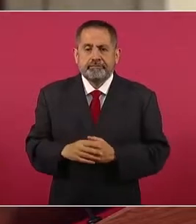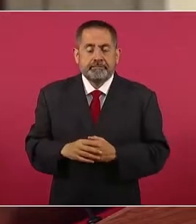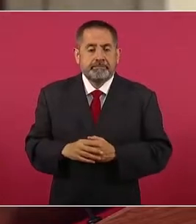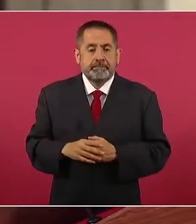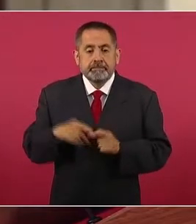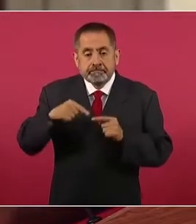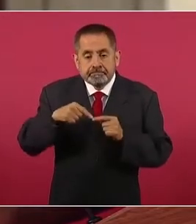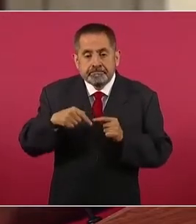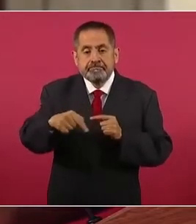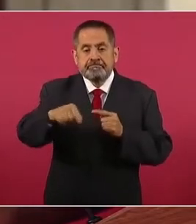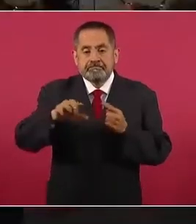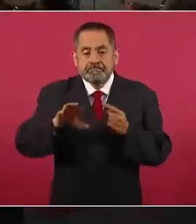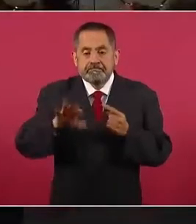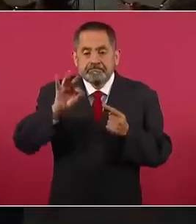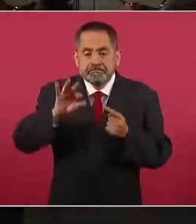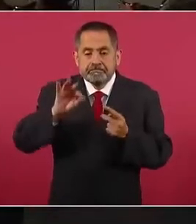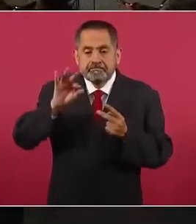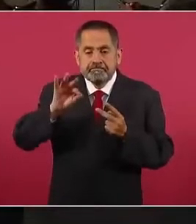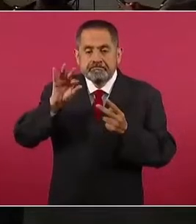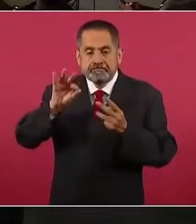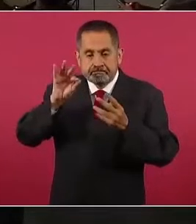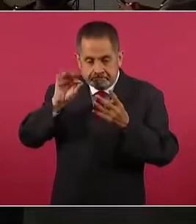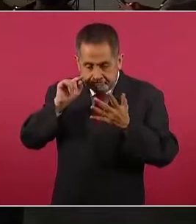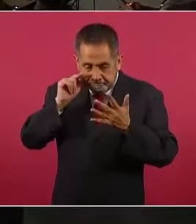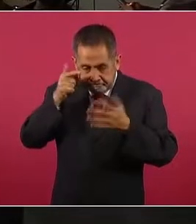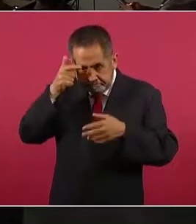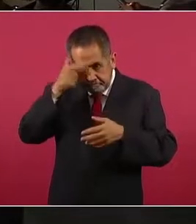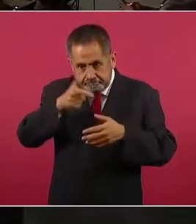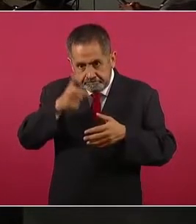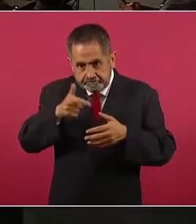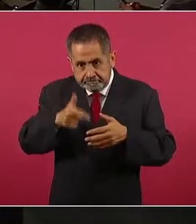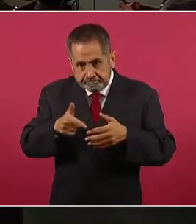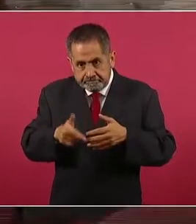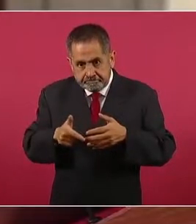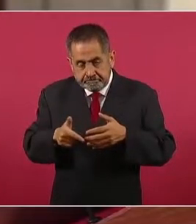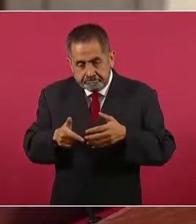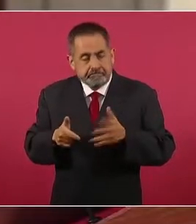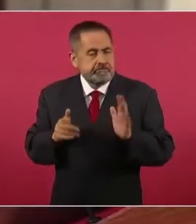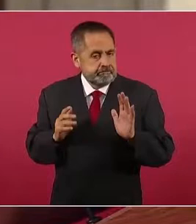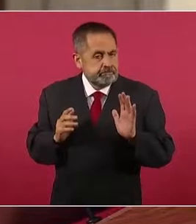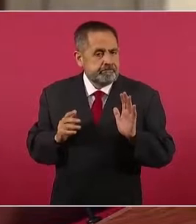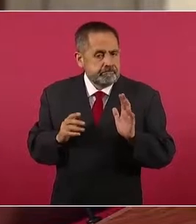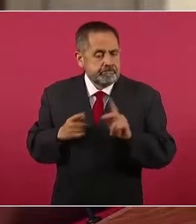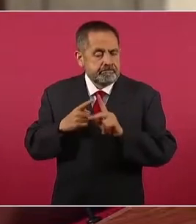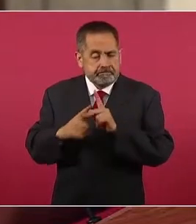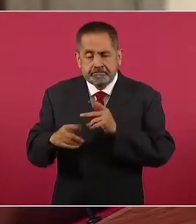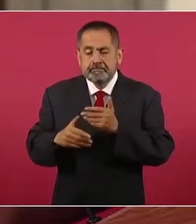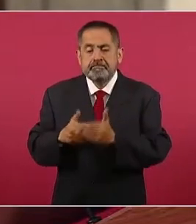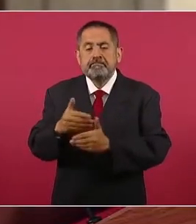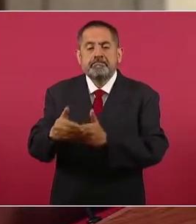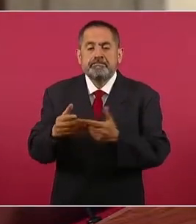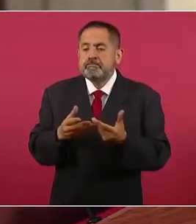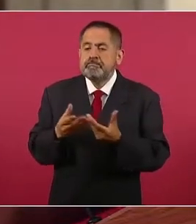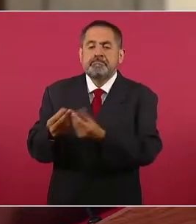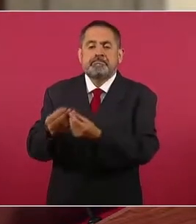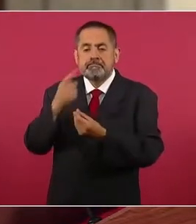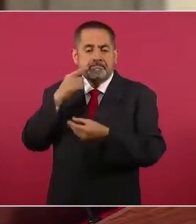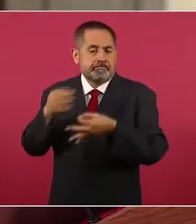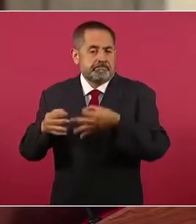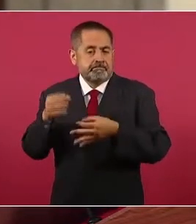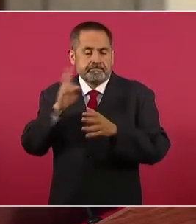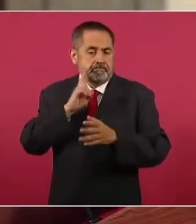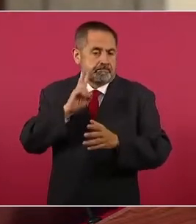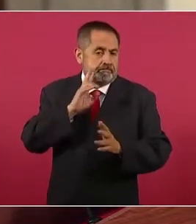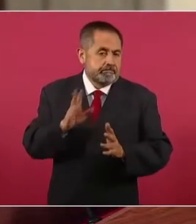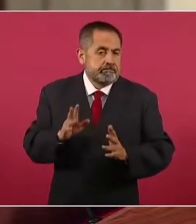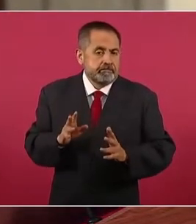vayan obteniendo resultados procesales en los que se puedan